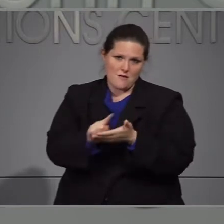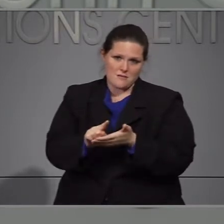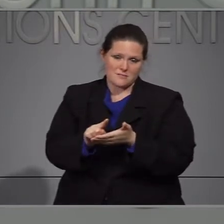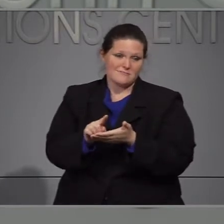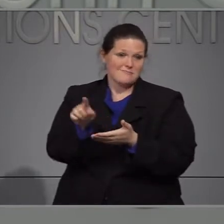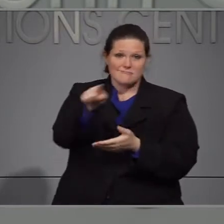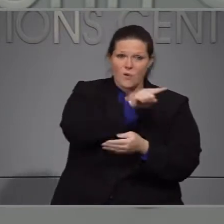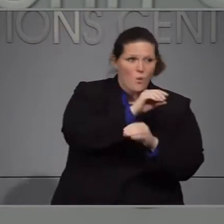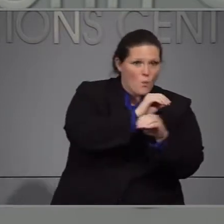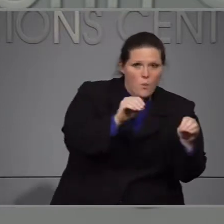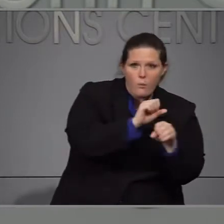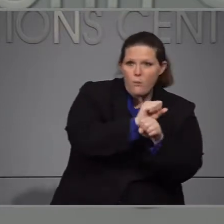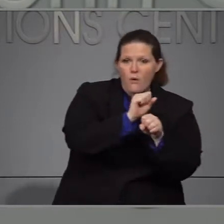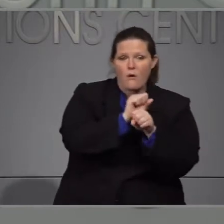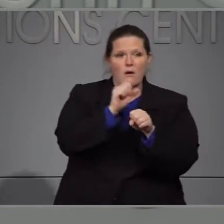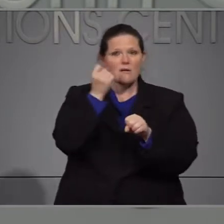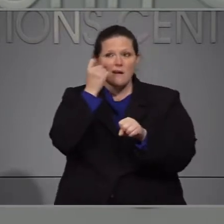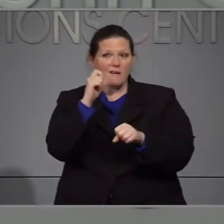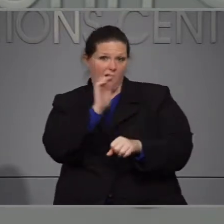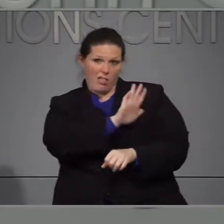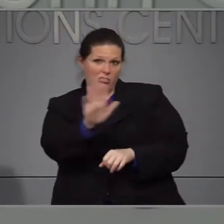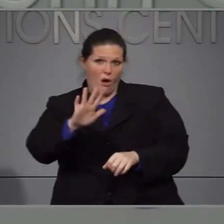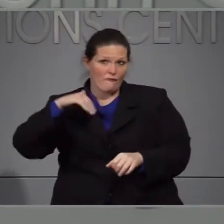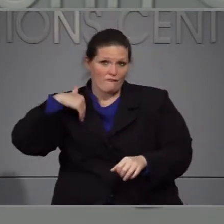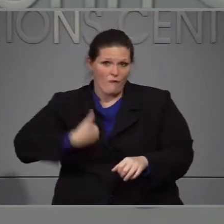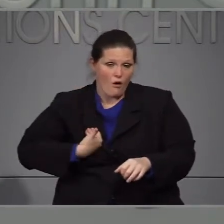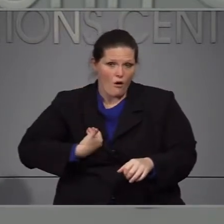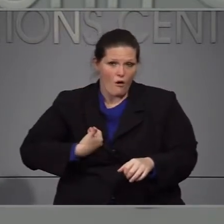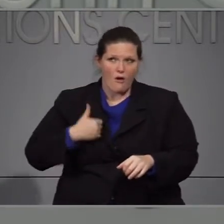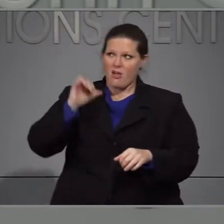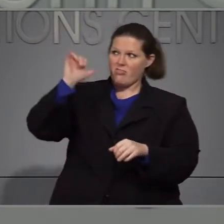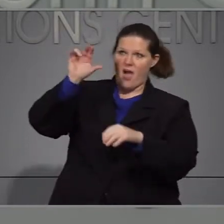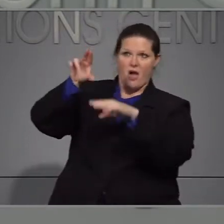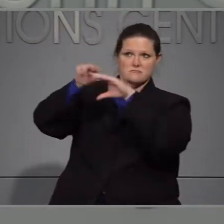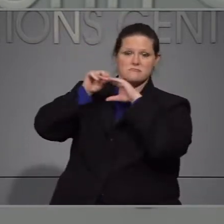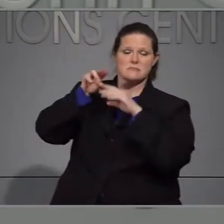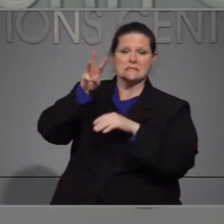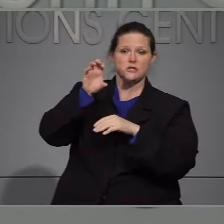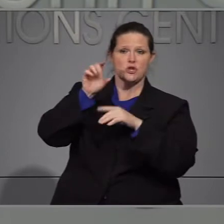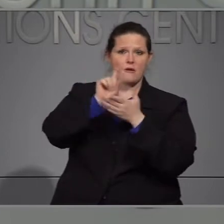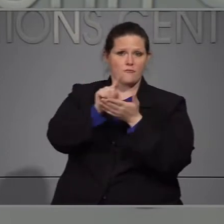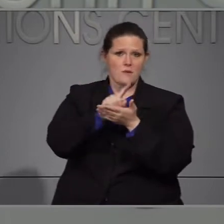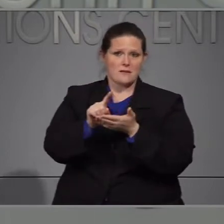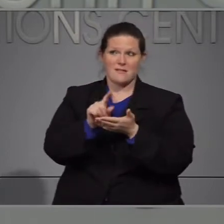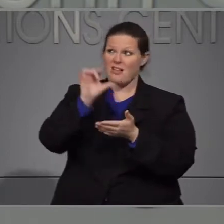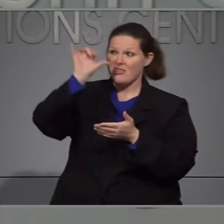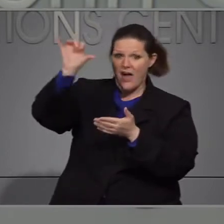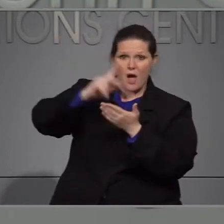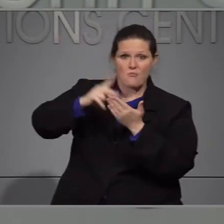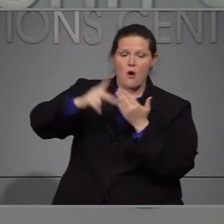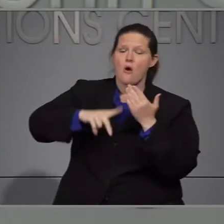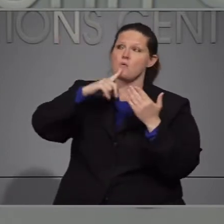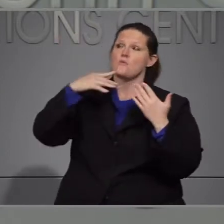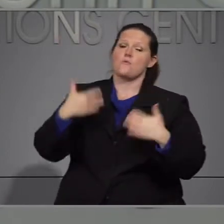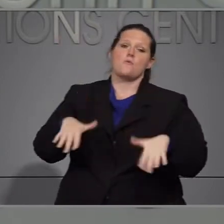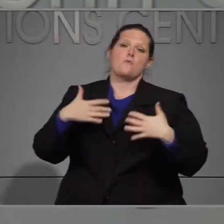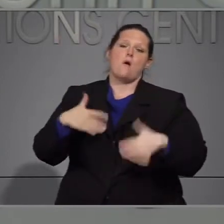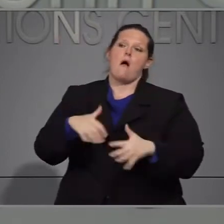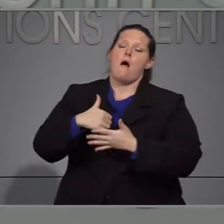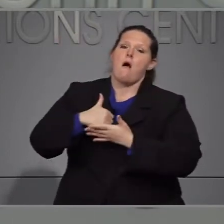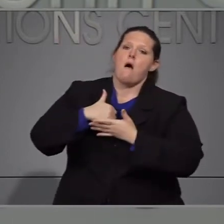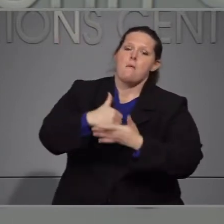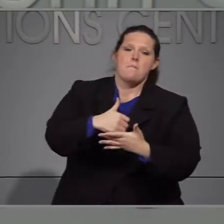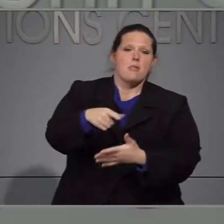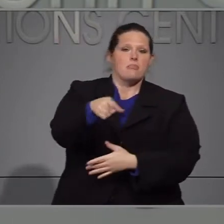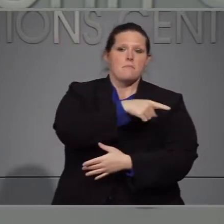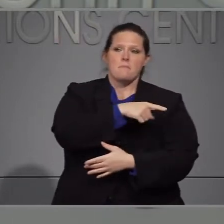desempleados que han estado sin trabajo sin culpa alguna. Este programa ha sido la línea de vida para familias y sus comunidades